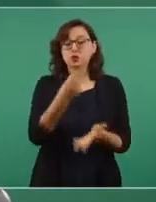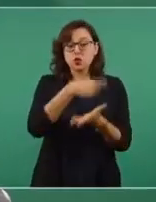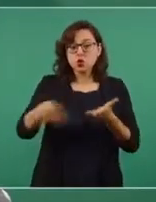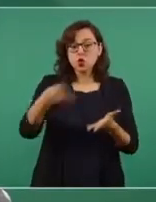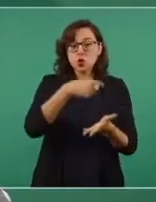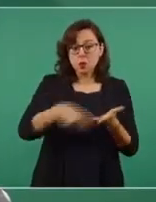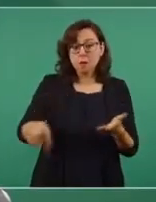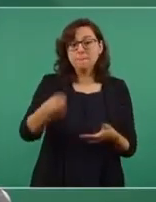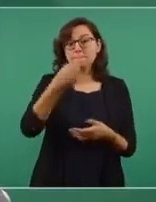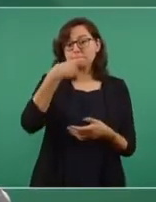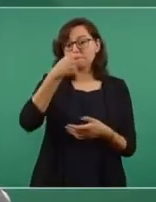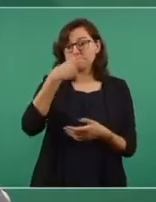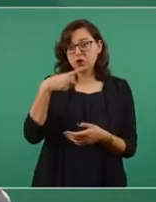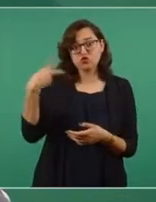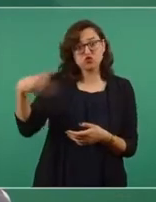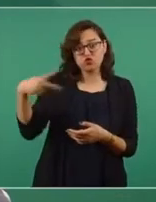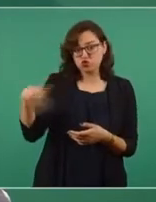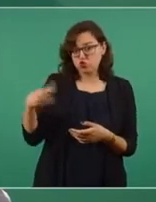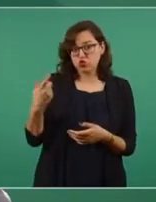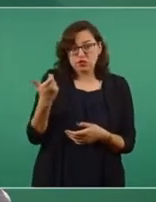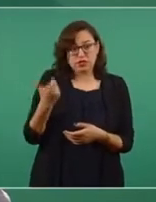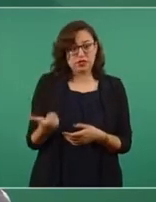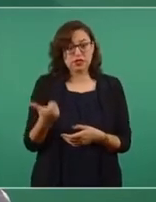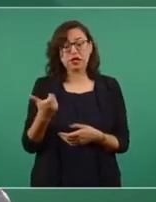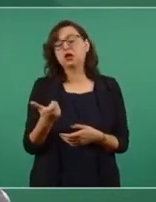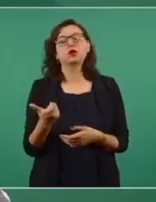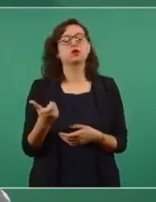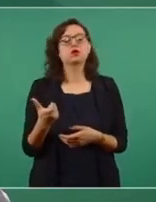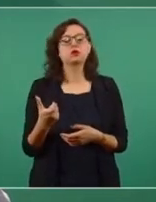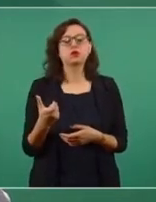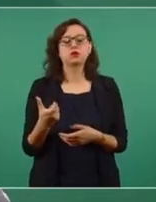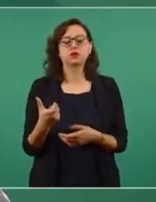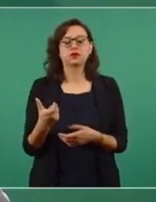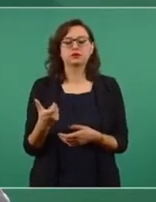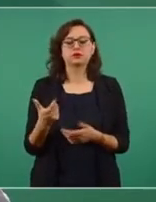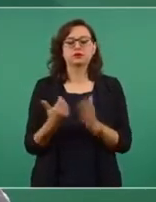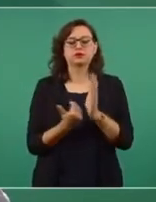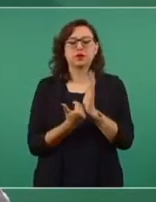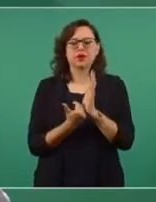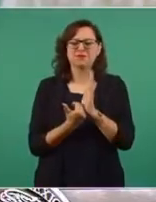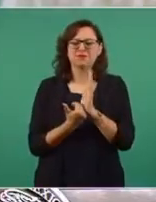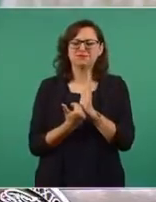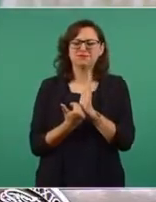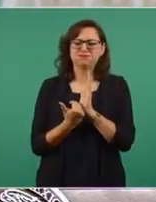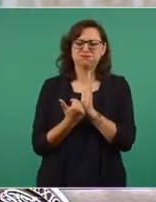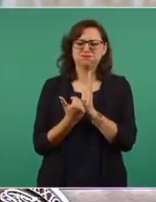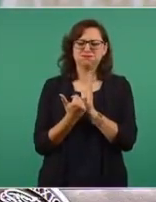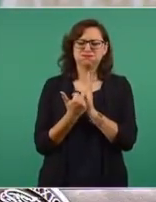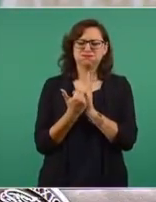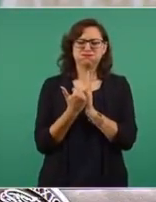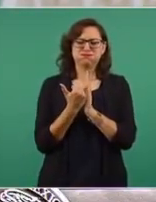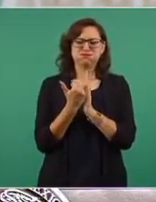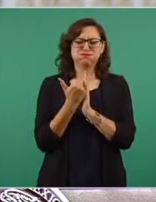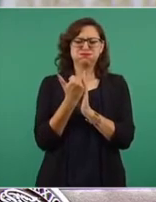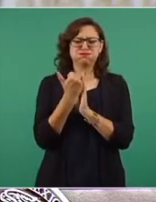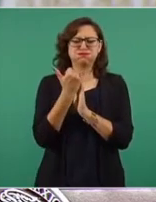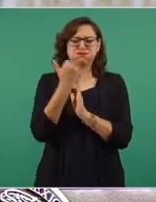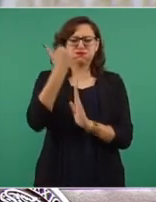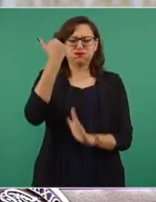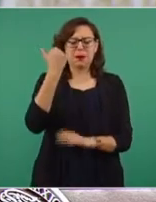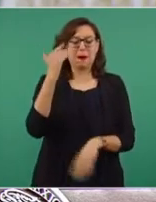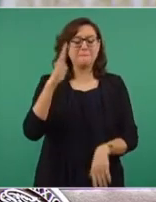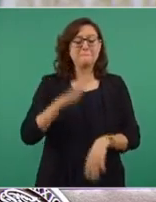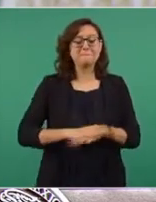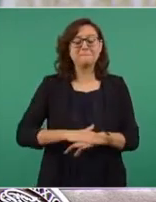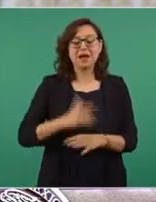propia bolsa para adquirir medicamentos, había escalado hasta convertirse en el segundo